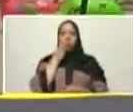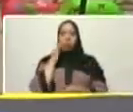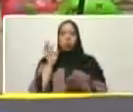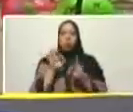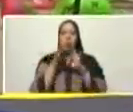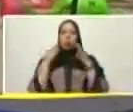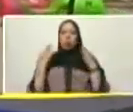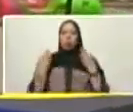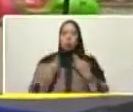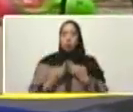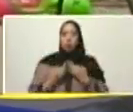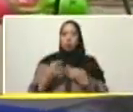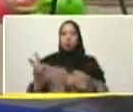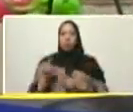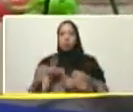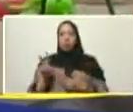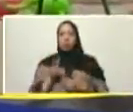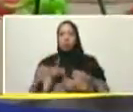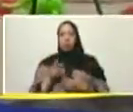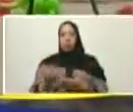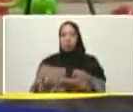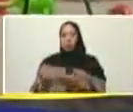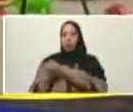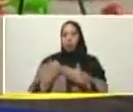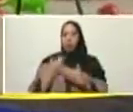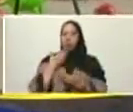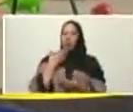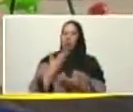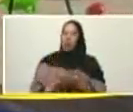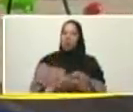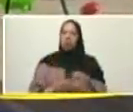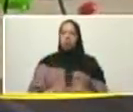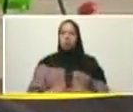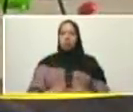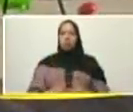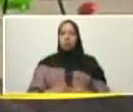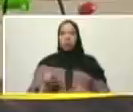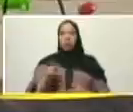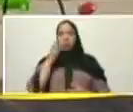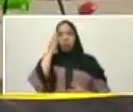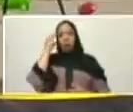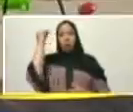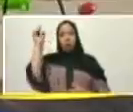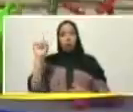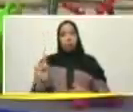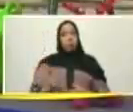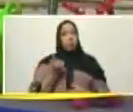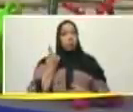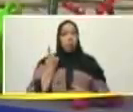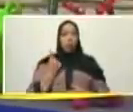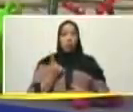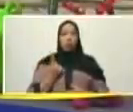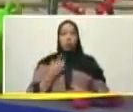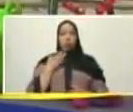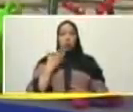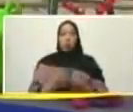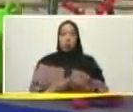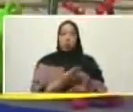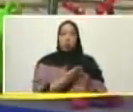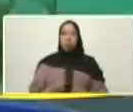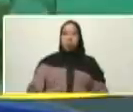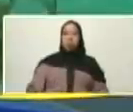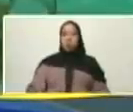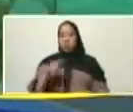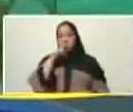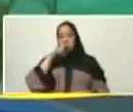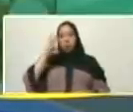bolivariano de Venezuela me brindó también le quiero agradecer primeramente a Dios y a usted por cumplir